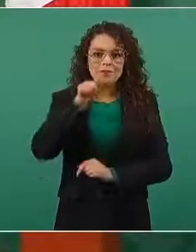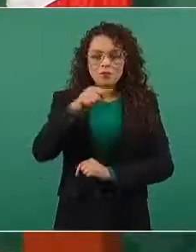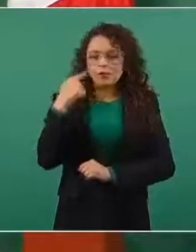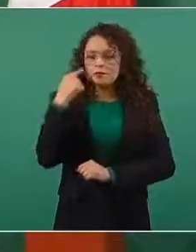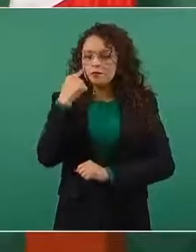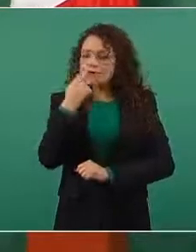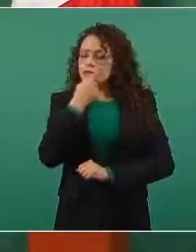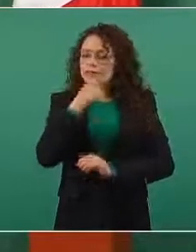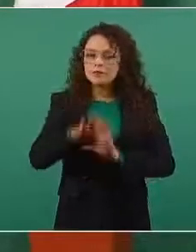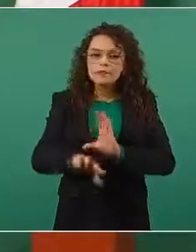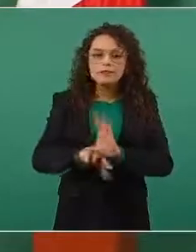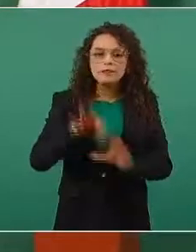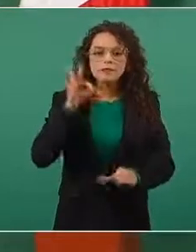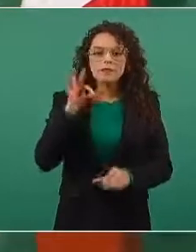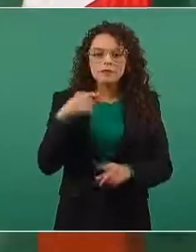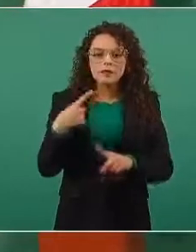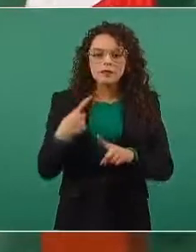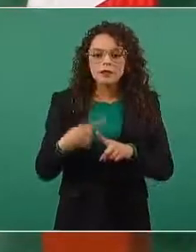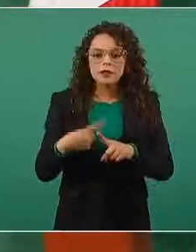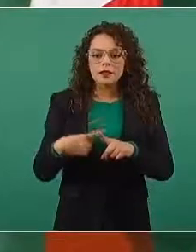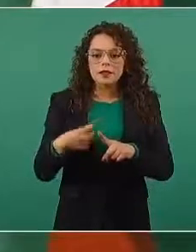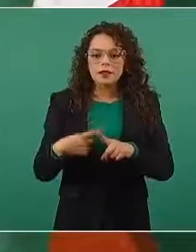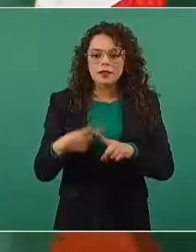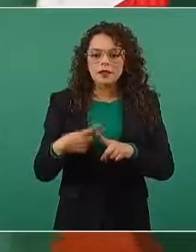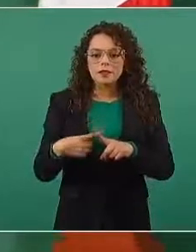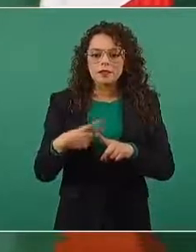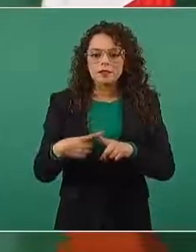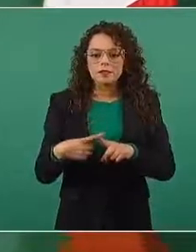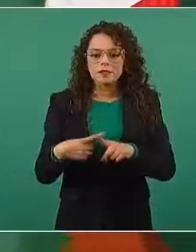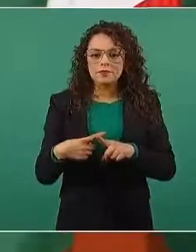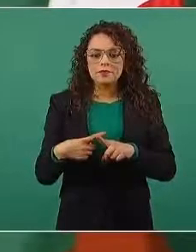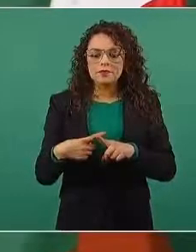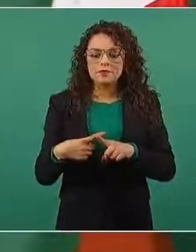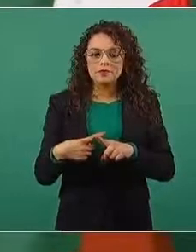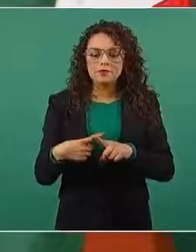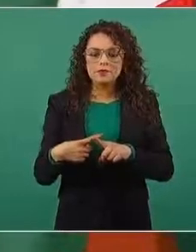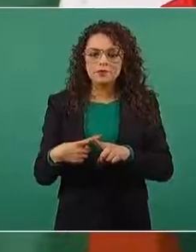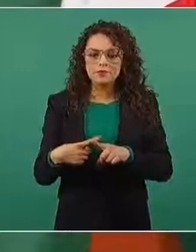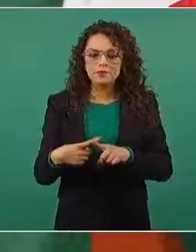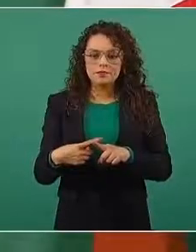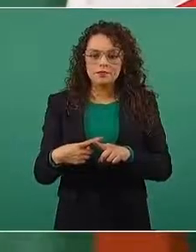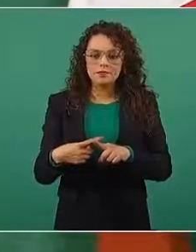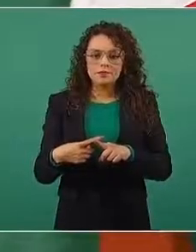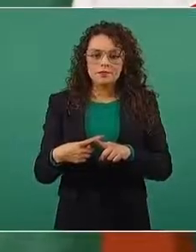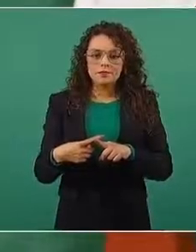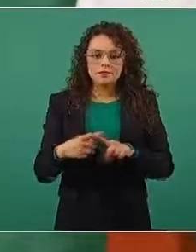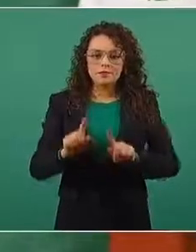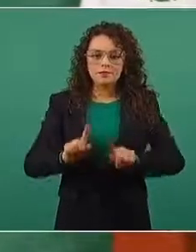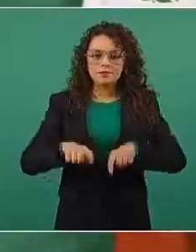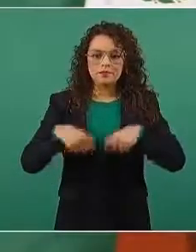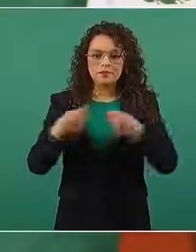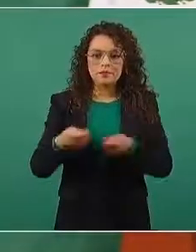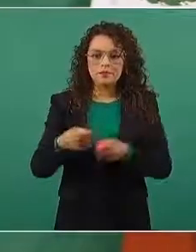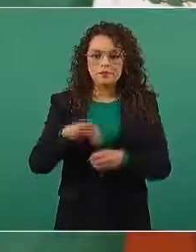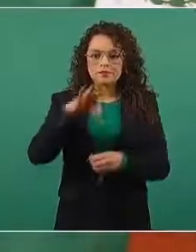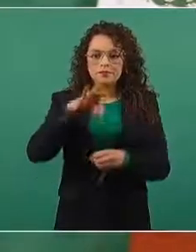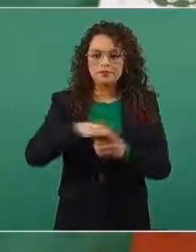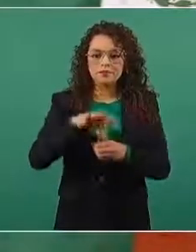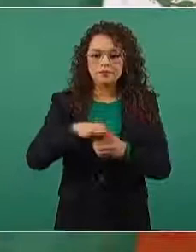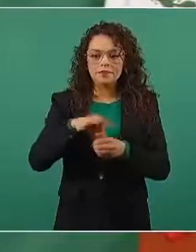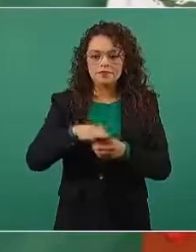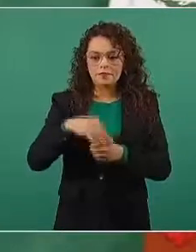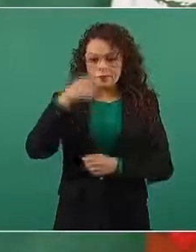a los representantes